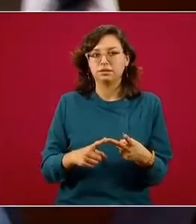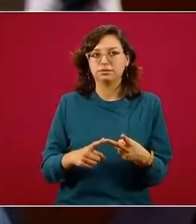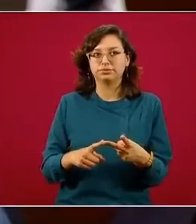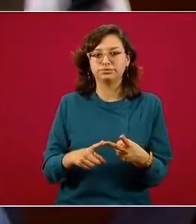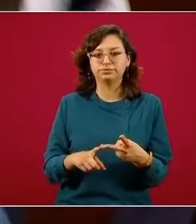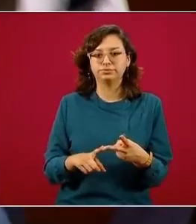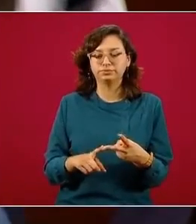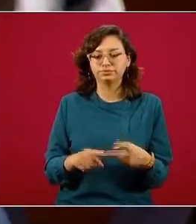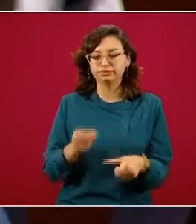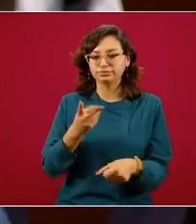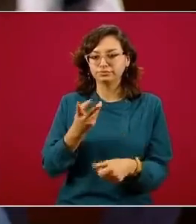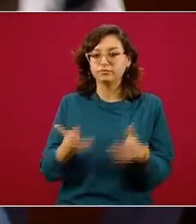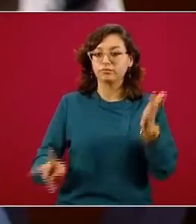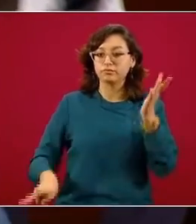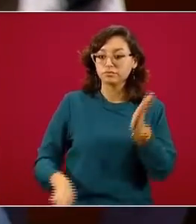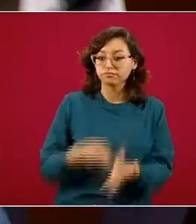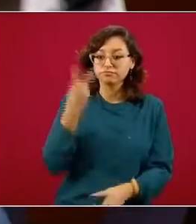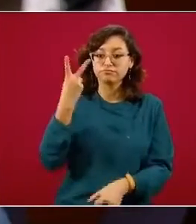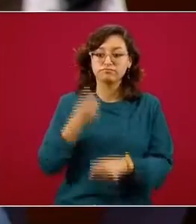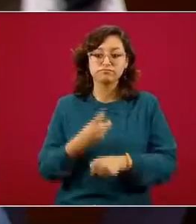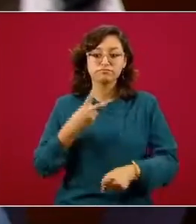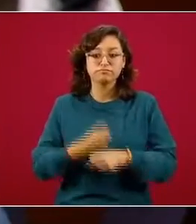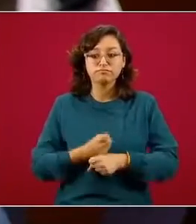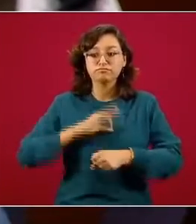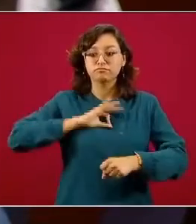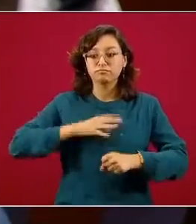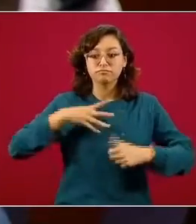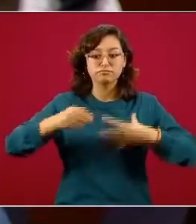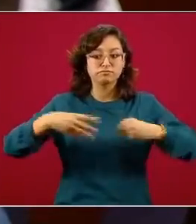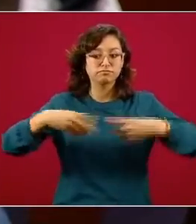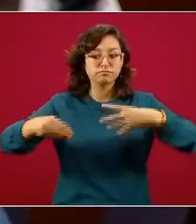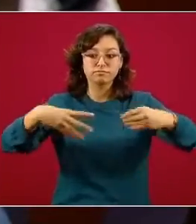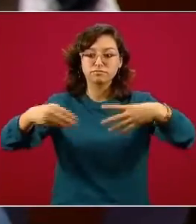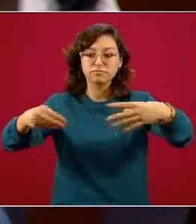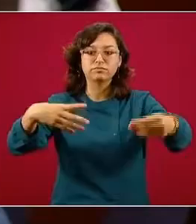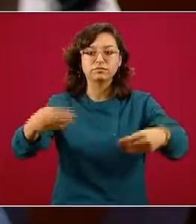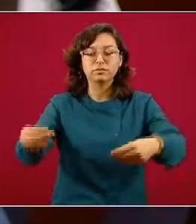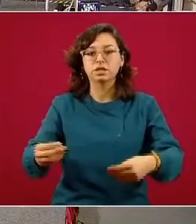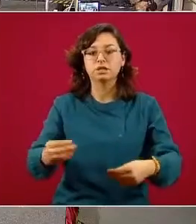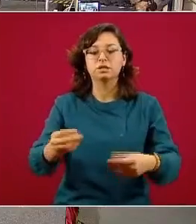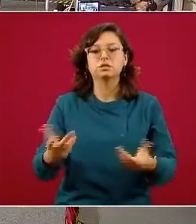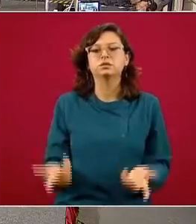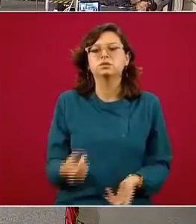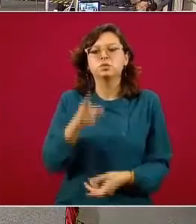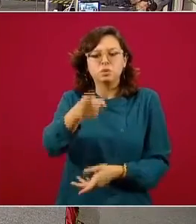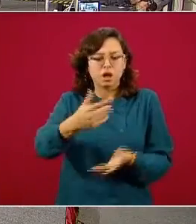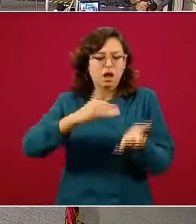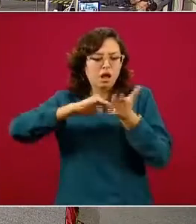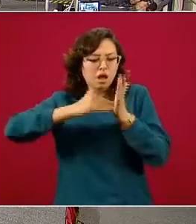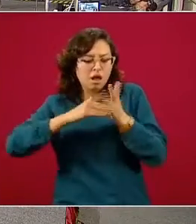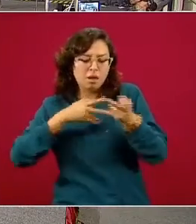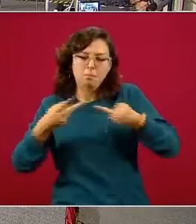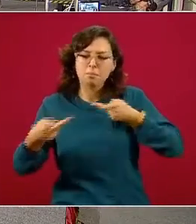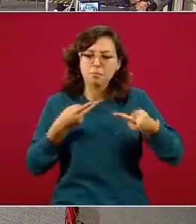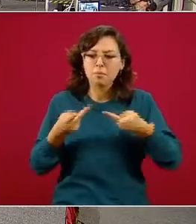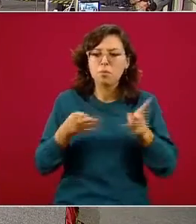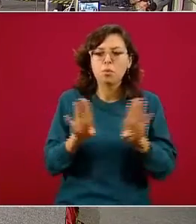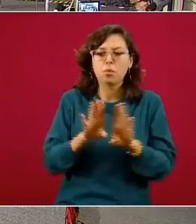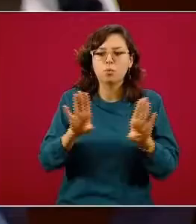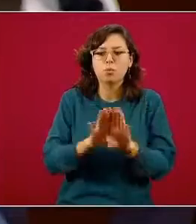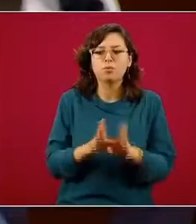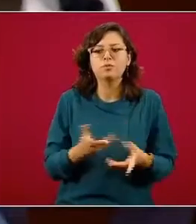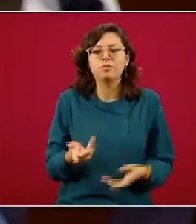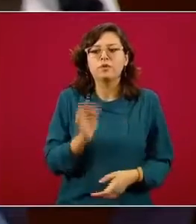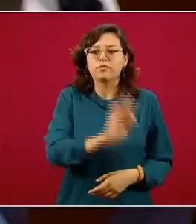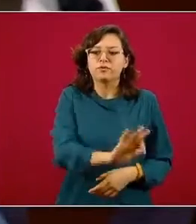de la pandemia quería preguntarles qué tienen ustedes planeado qué estrategias hay y si tienen alguna